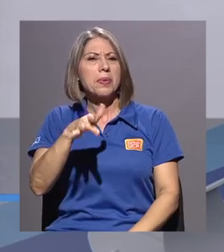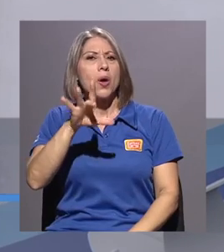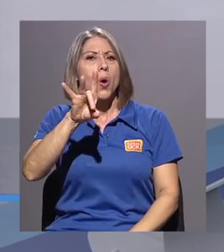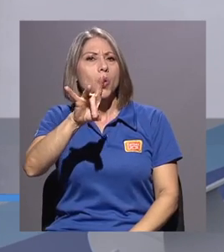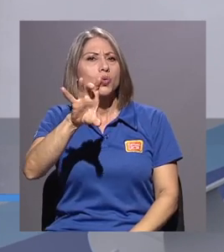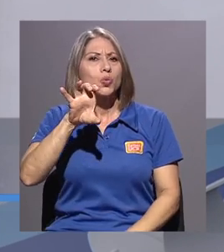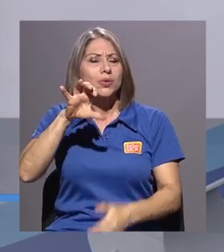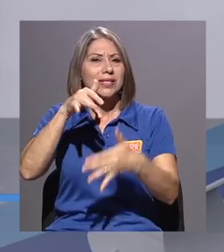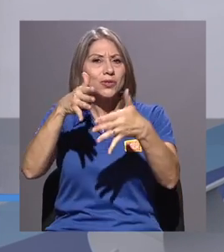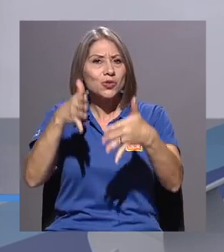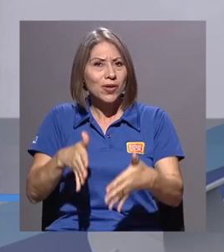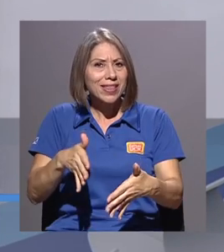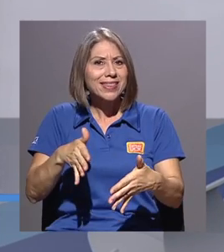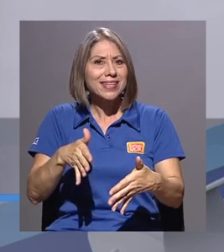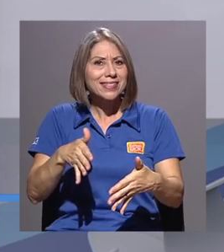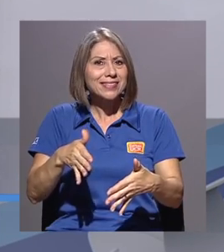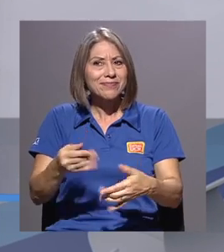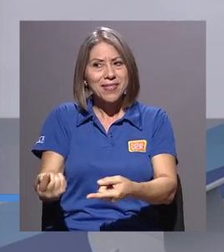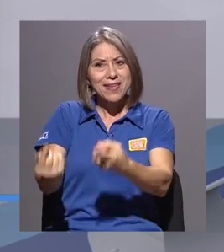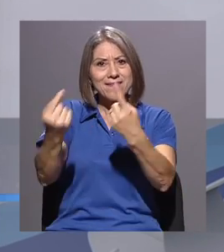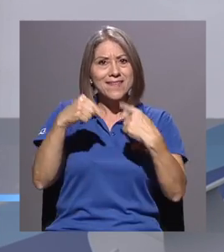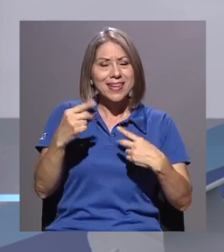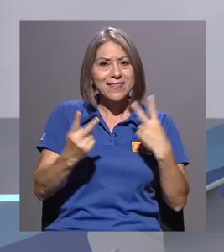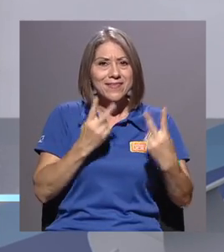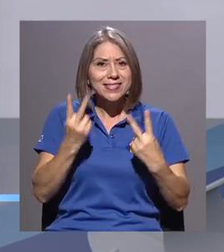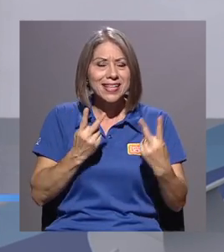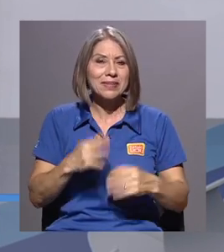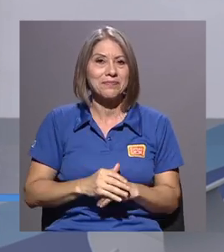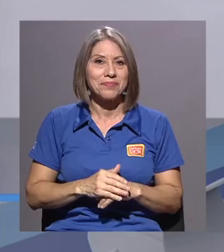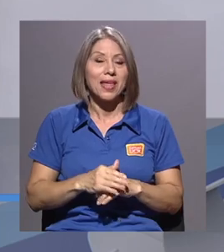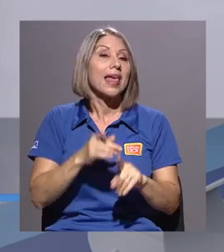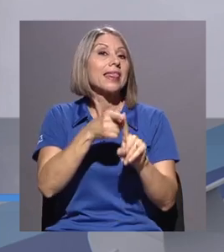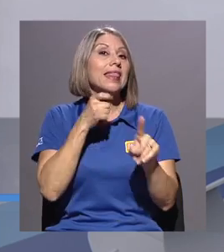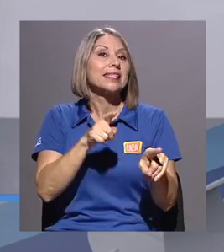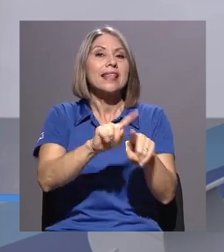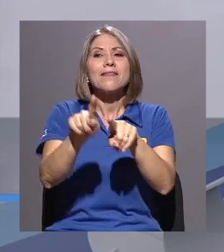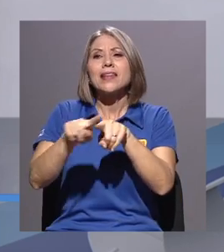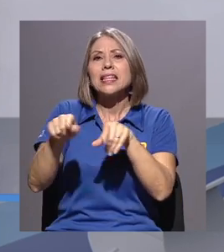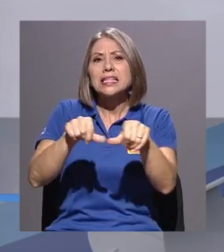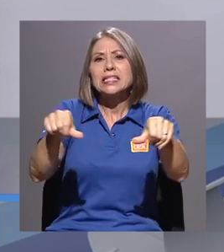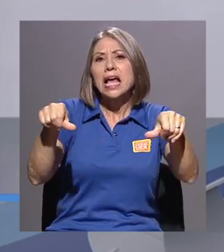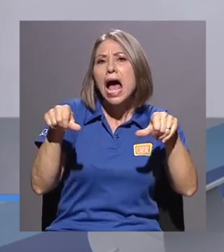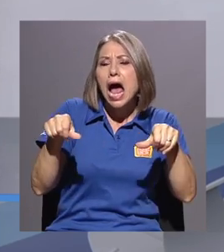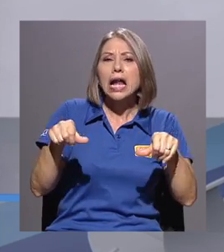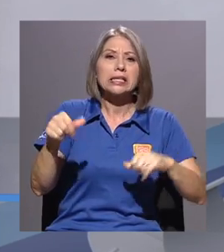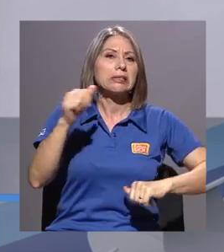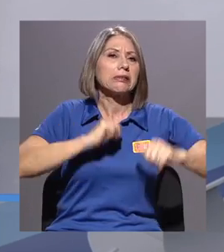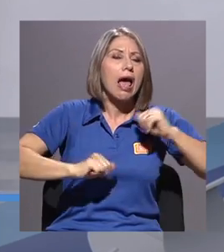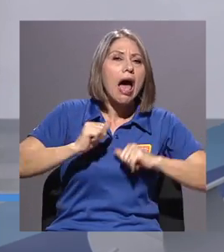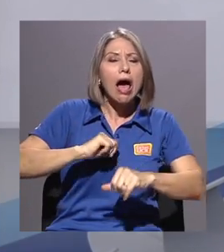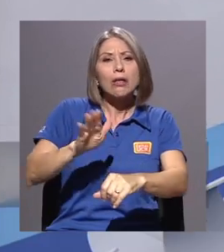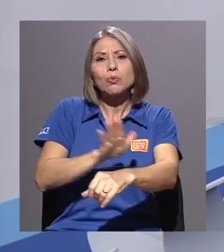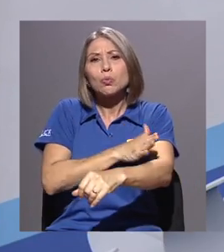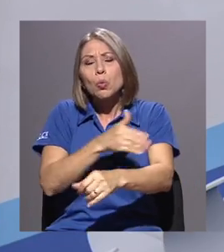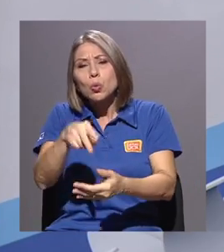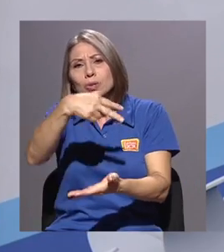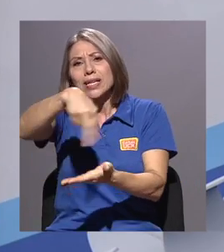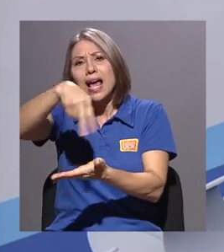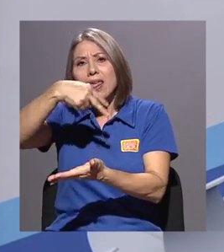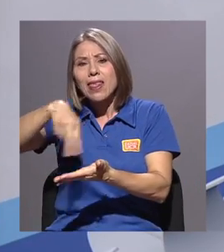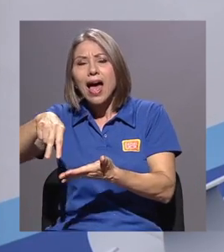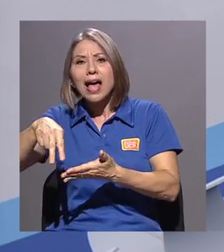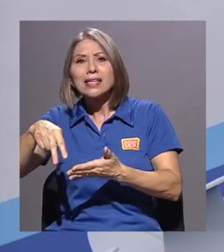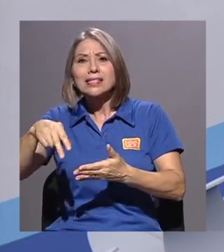estudiantes visitantes que desde diferentes disciplinas, teatro, música, danza, artes